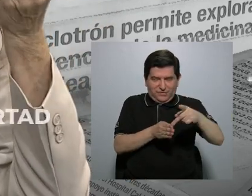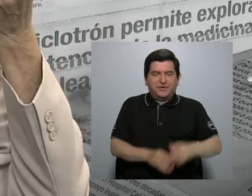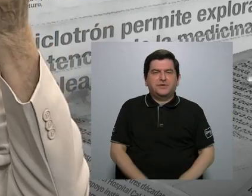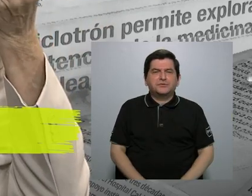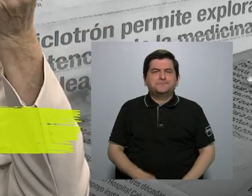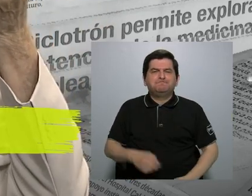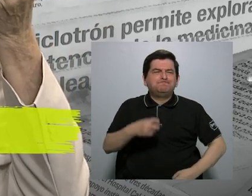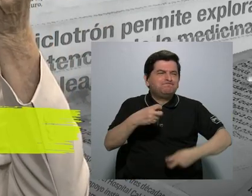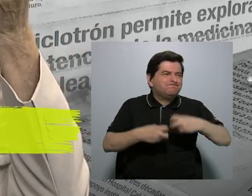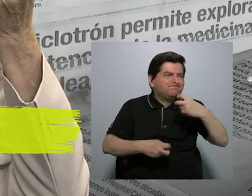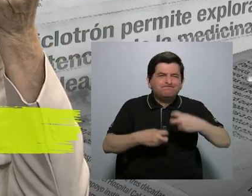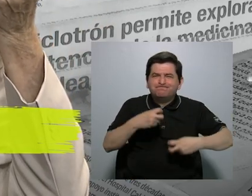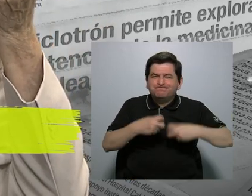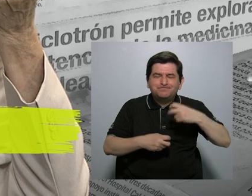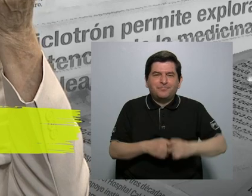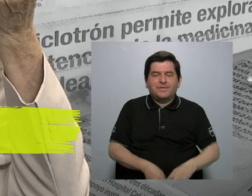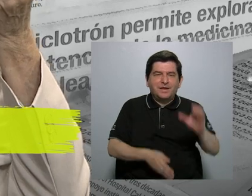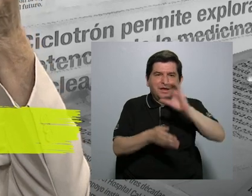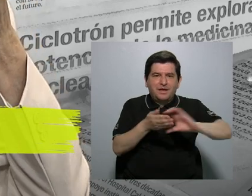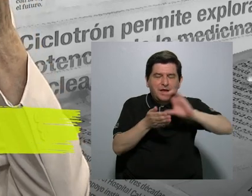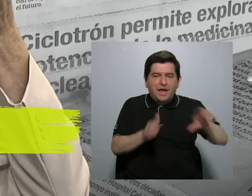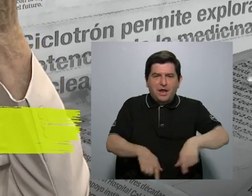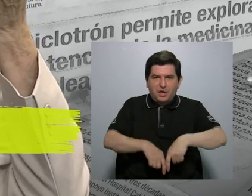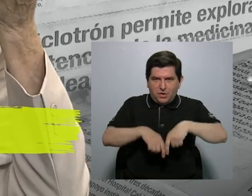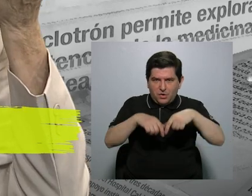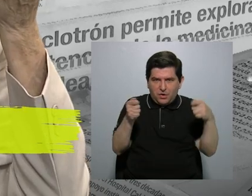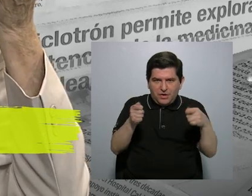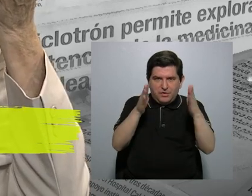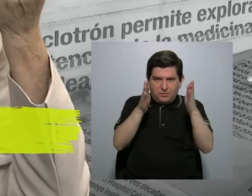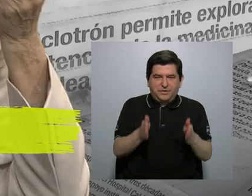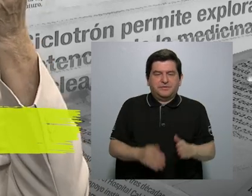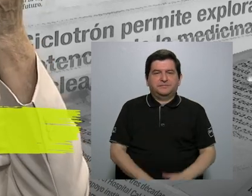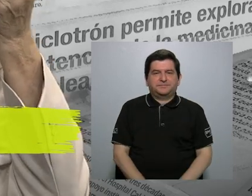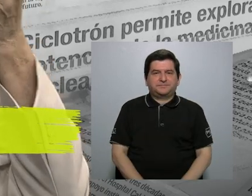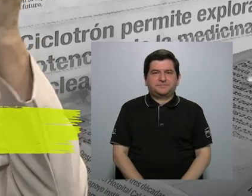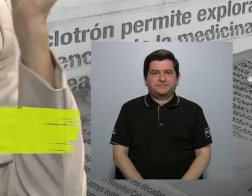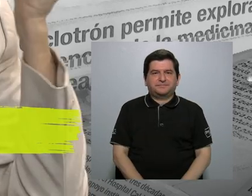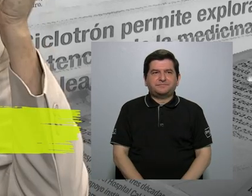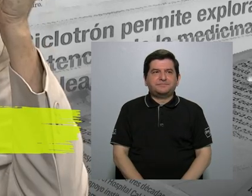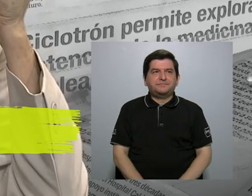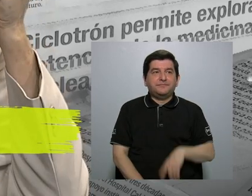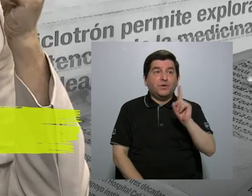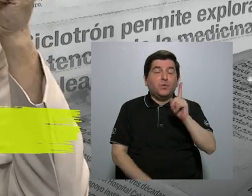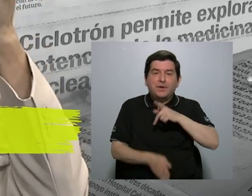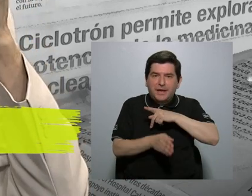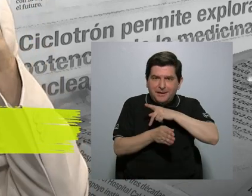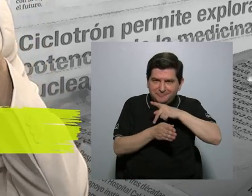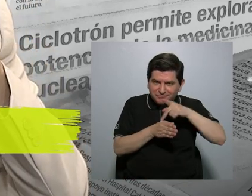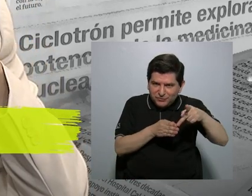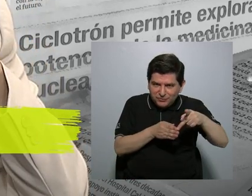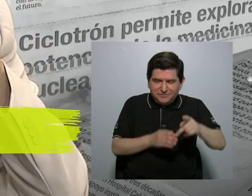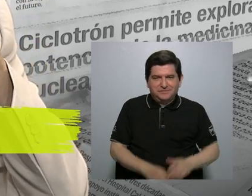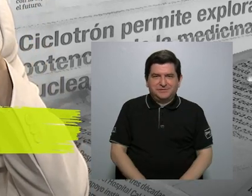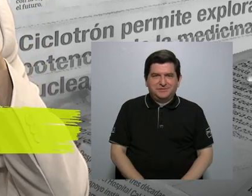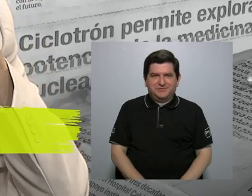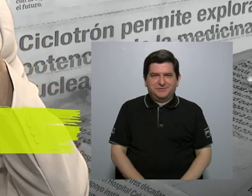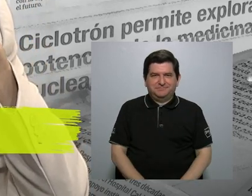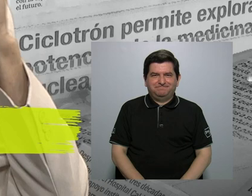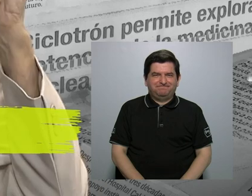problema es el del colegio de periodistas? Porque es una de las profesiones en que no